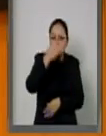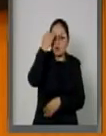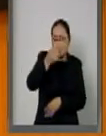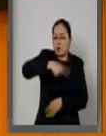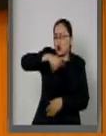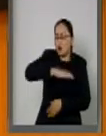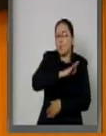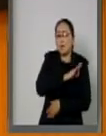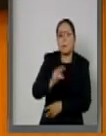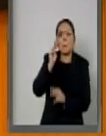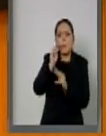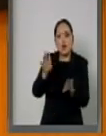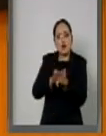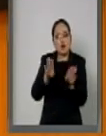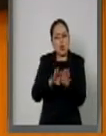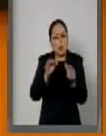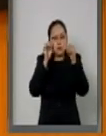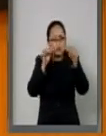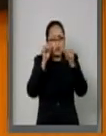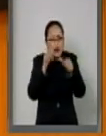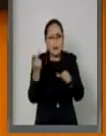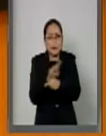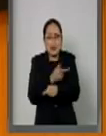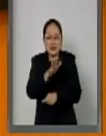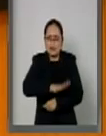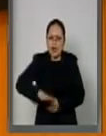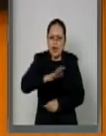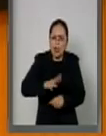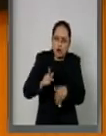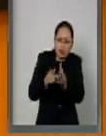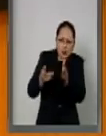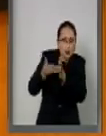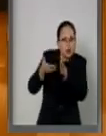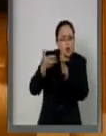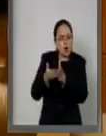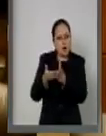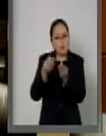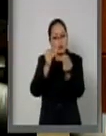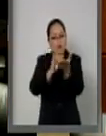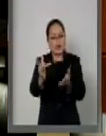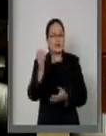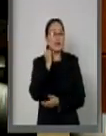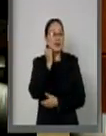seguimiento a los esfuerzos que la reconstrucción implica. Muchas gracias, señor senador Cárdenas.